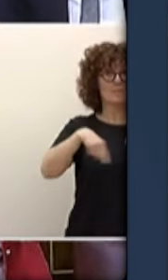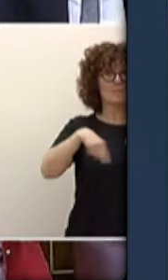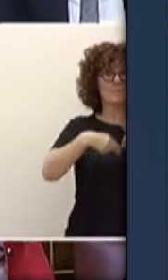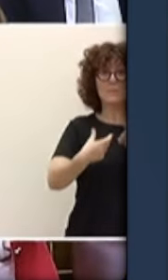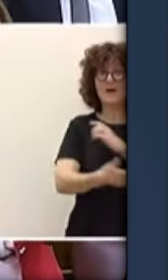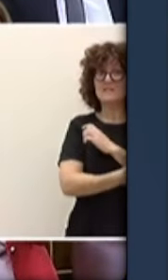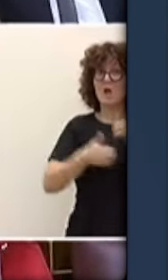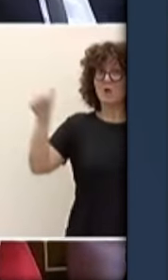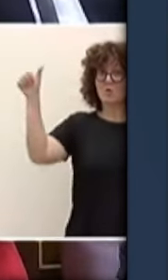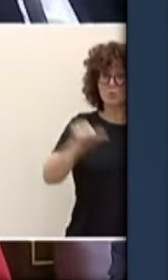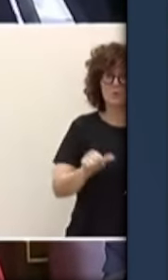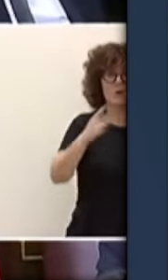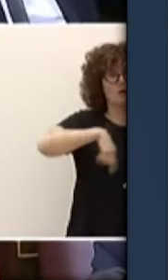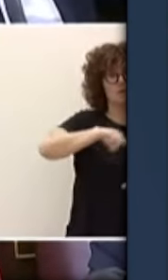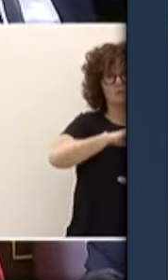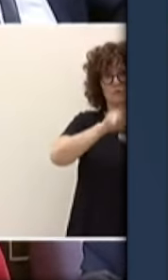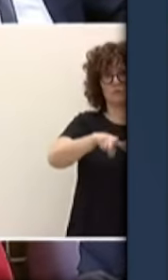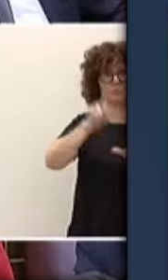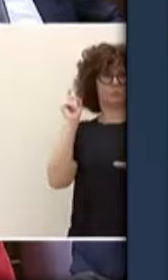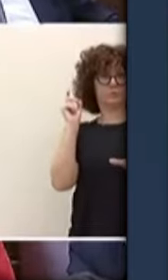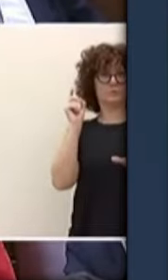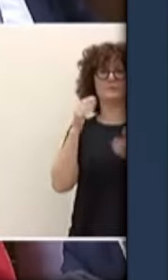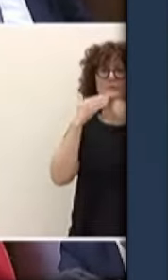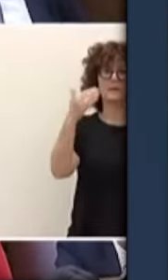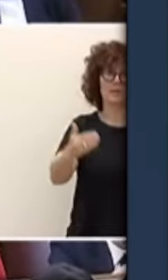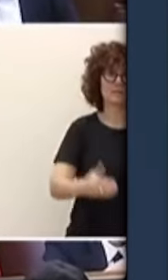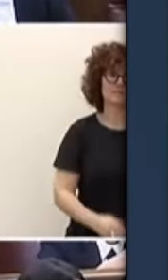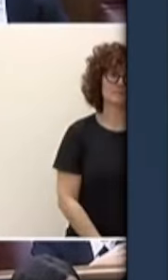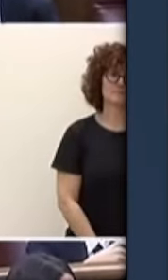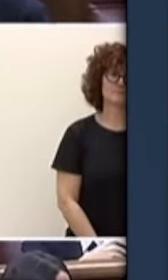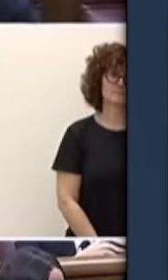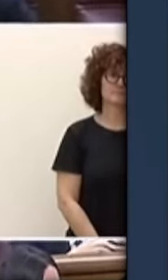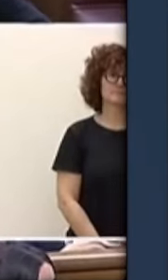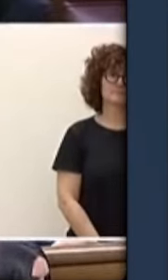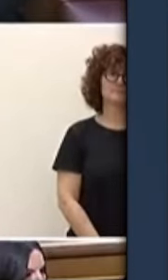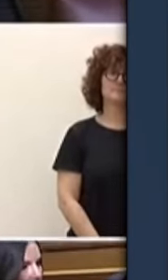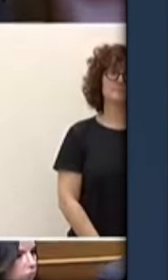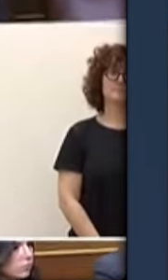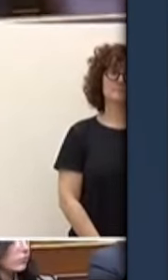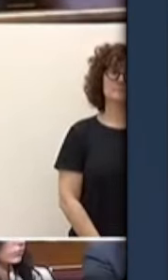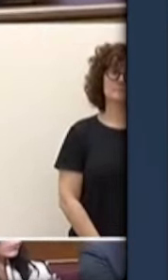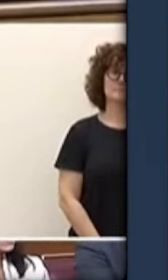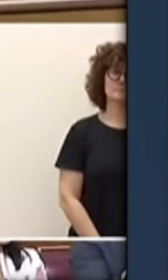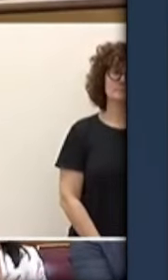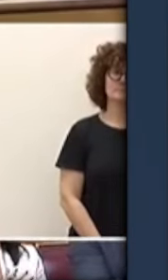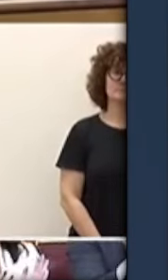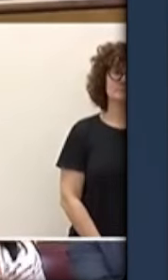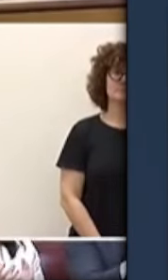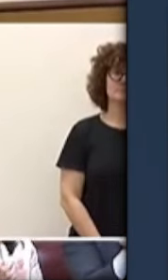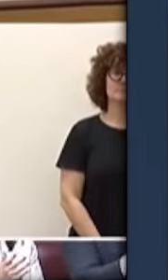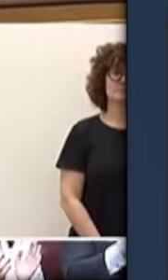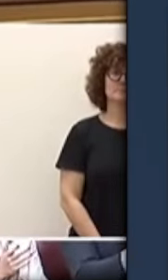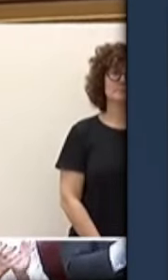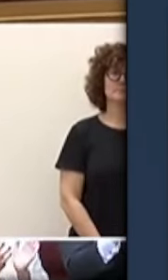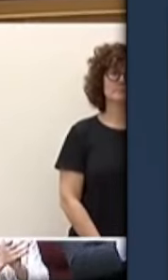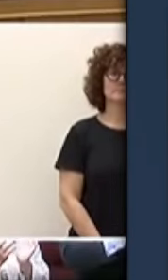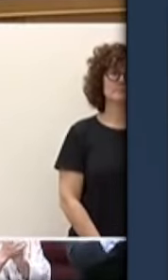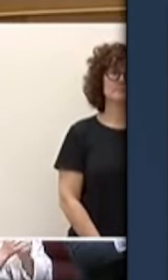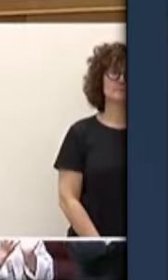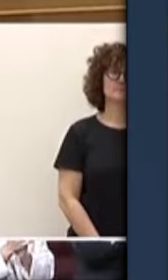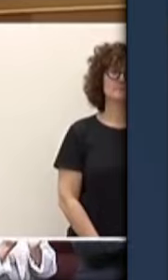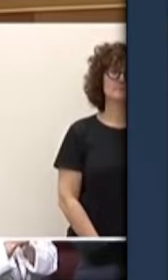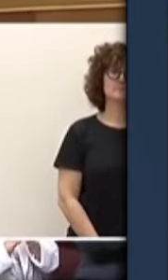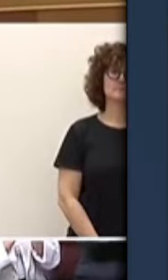que barbaridad que barbaridad que me venga a alguien ahora a decirme que esto es un